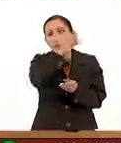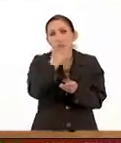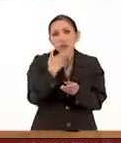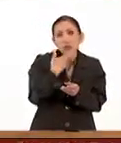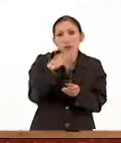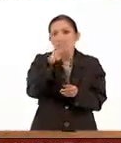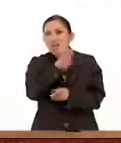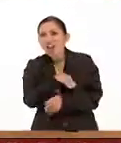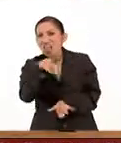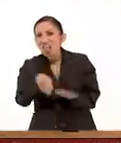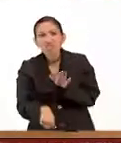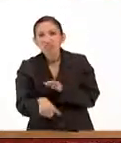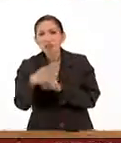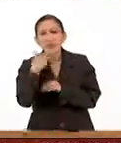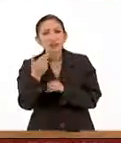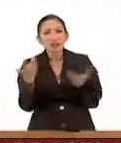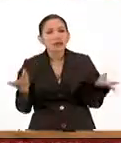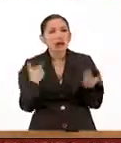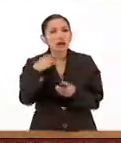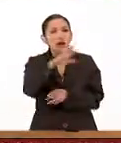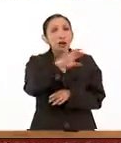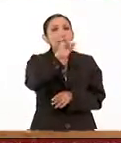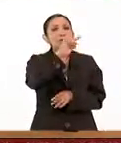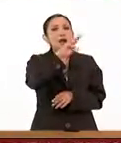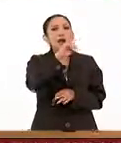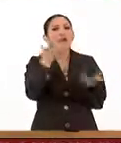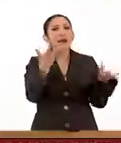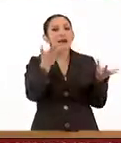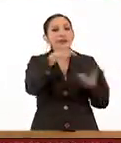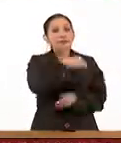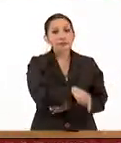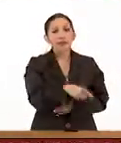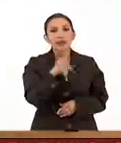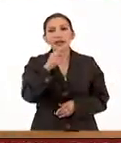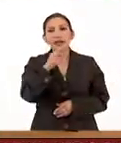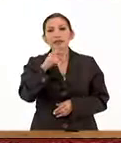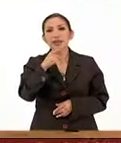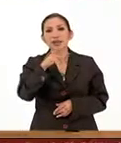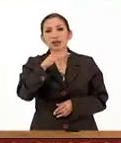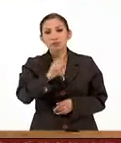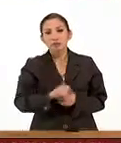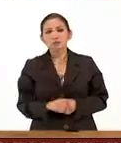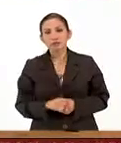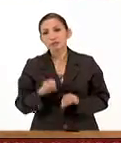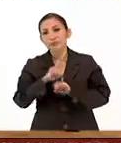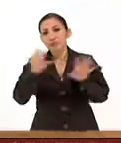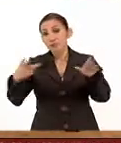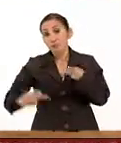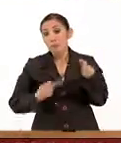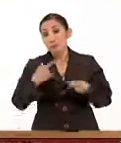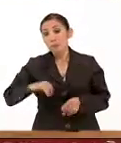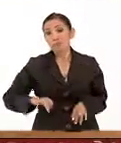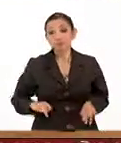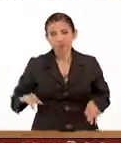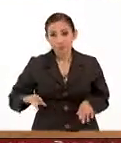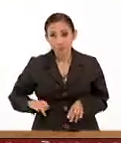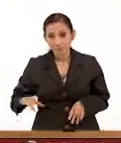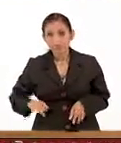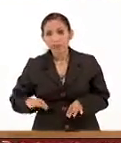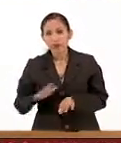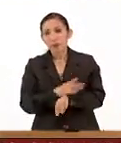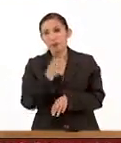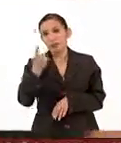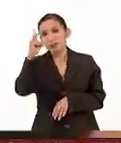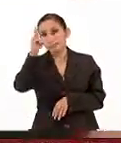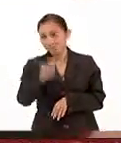tipo de posturas va a tomar la iberoamericana respecto a este tipo de elementos? Claro, es una pregunta muy interesante porque